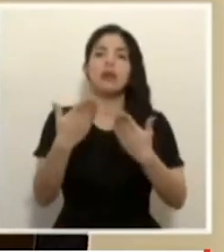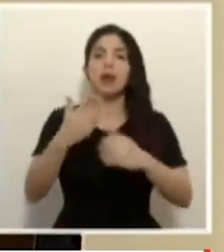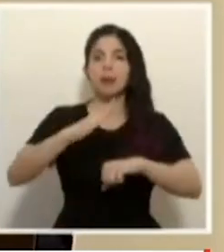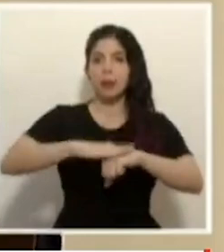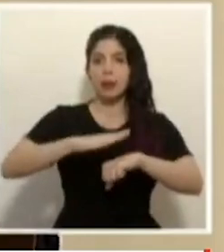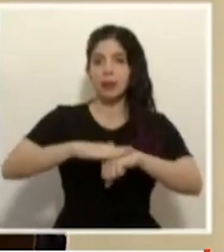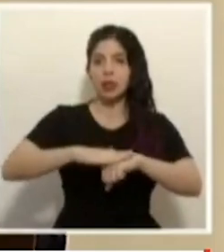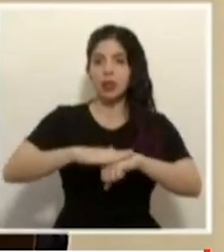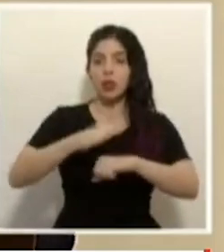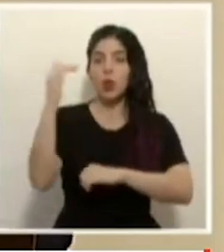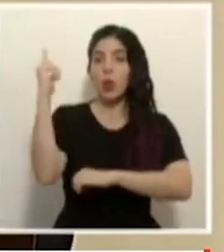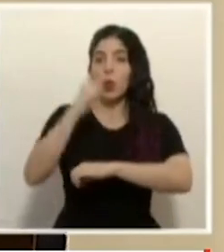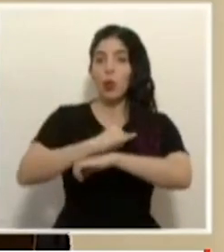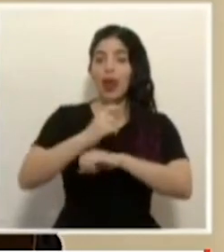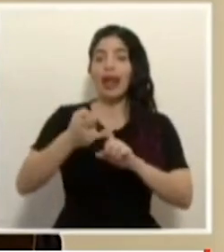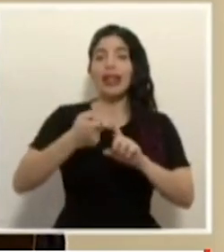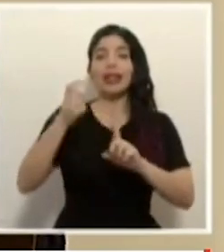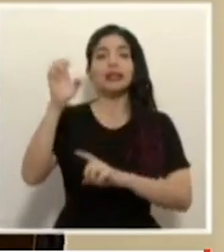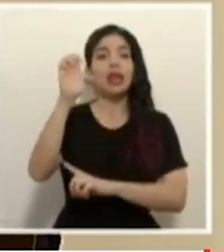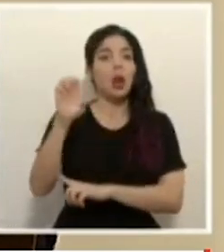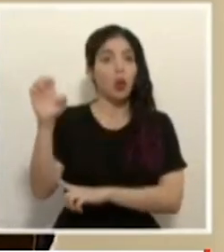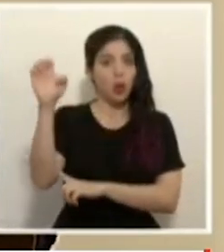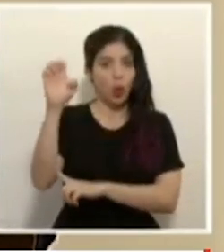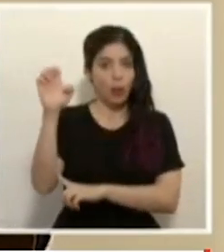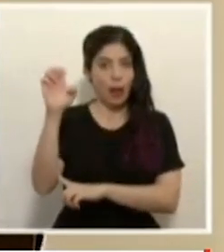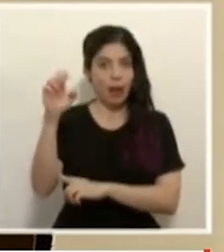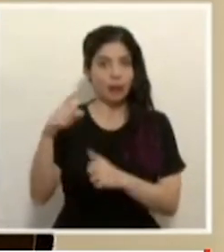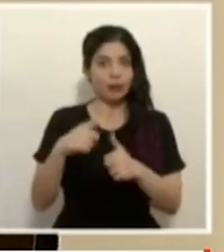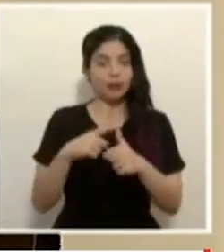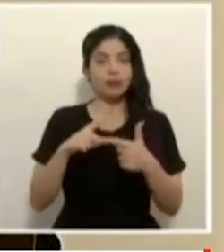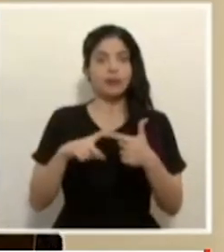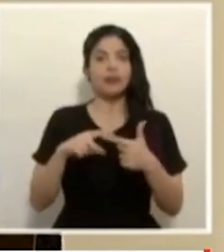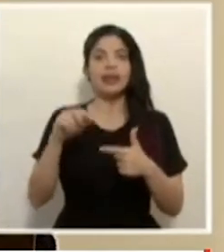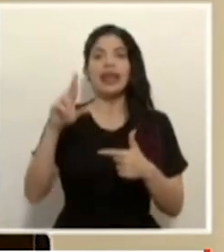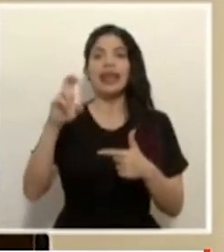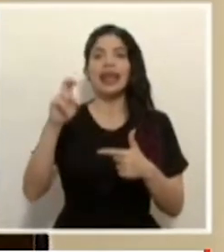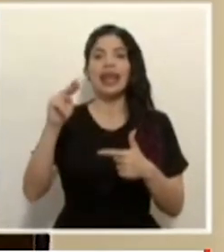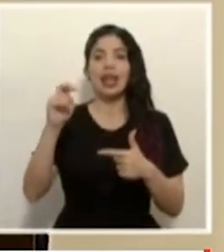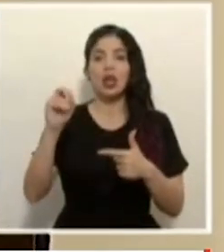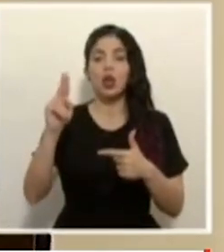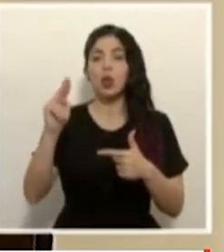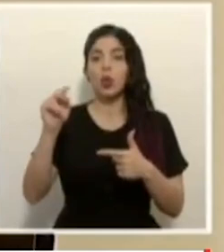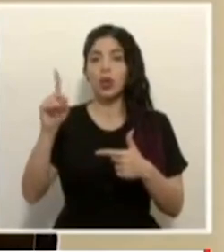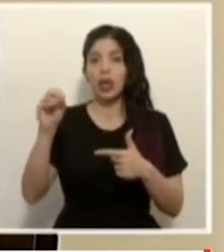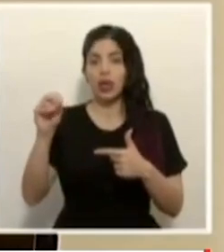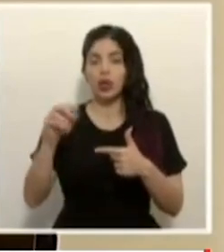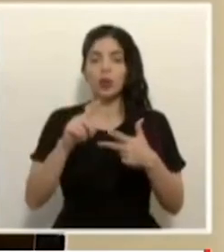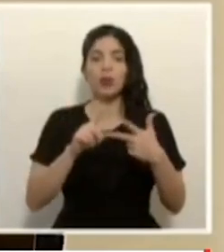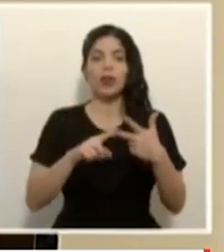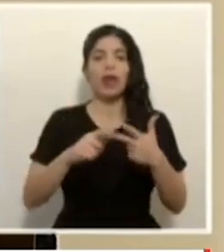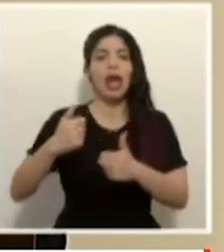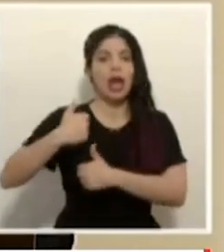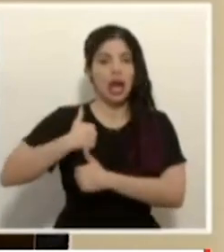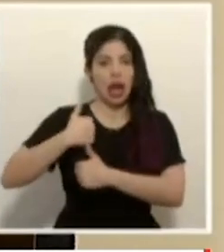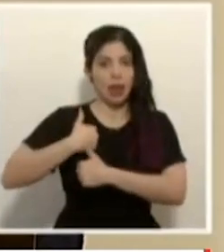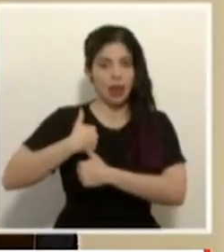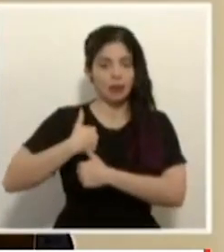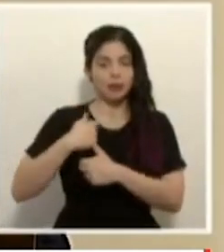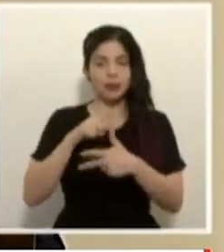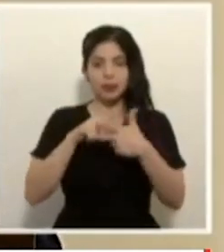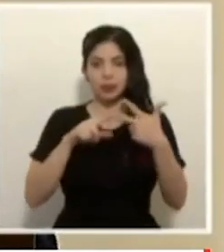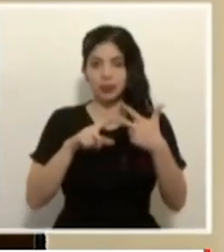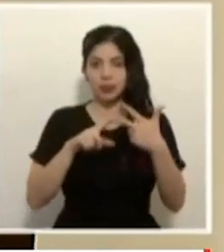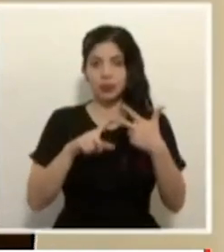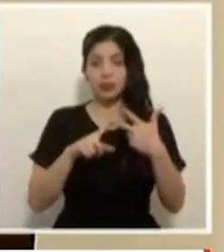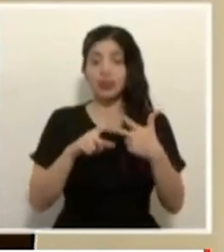existan vuelos desde la Unión Europea, el Reino Unido y Canadá. En la práctica, en la